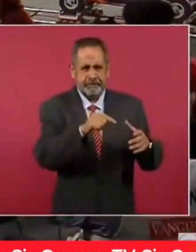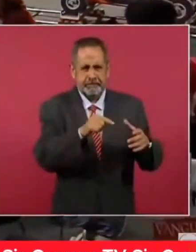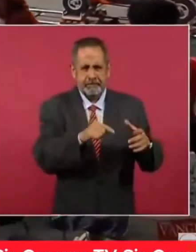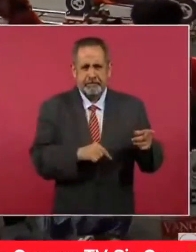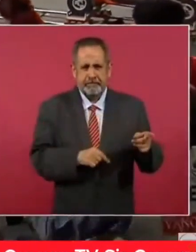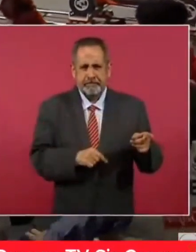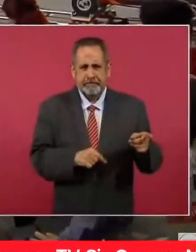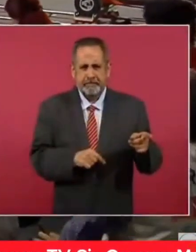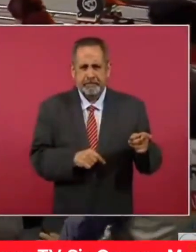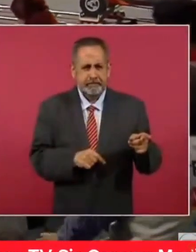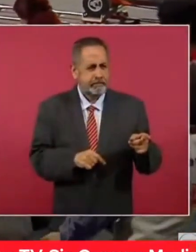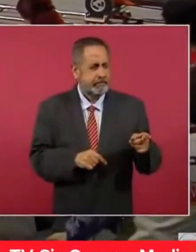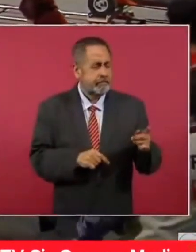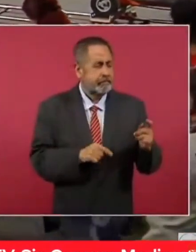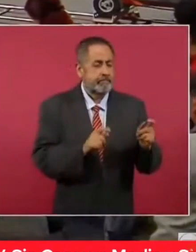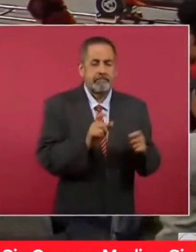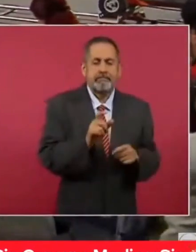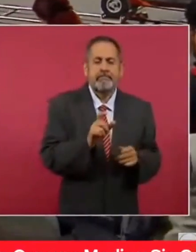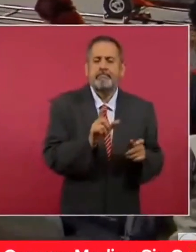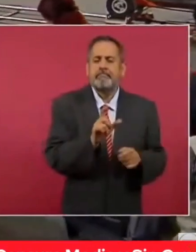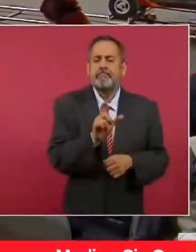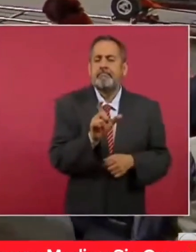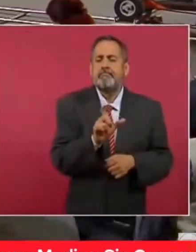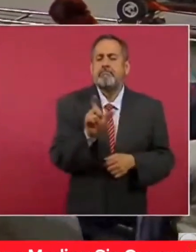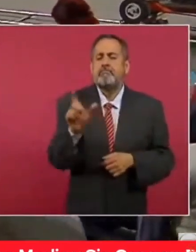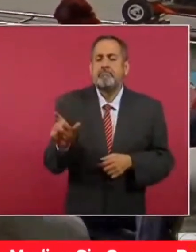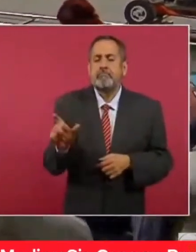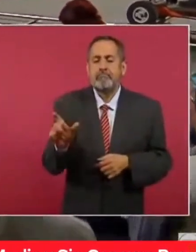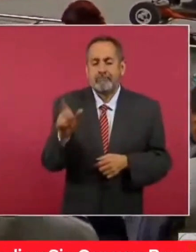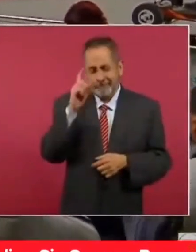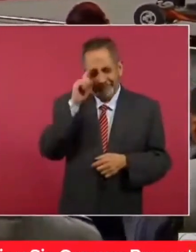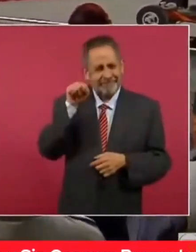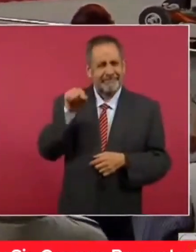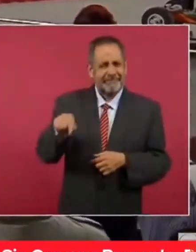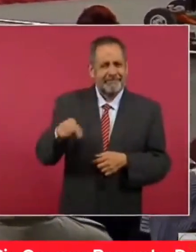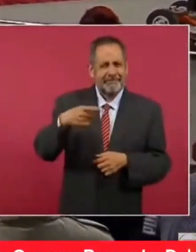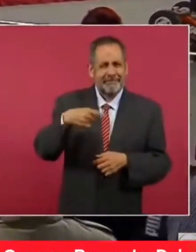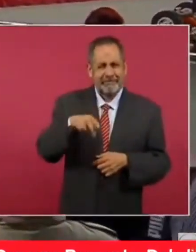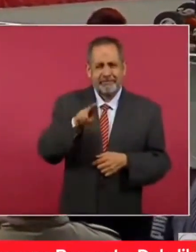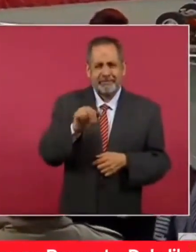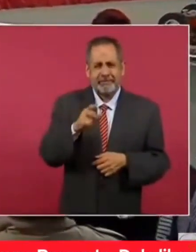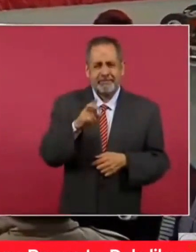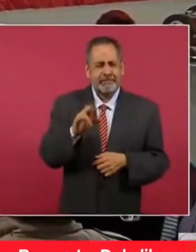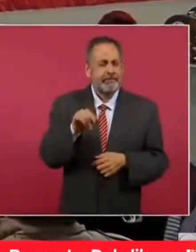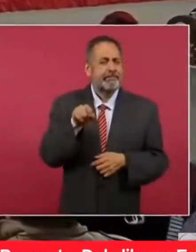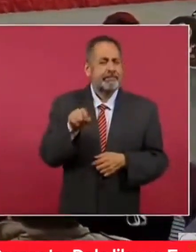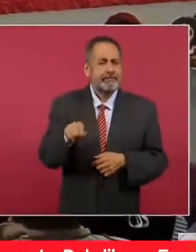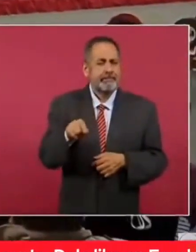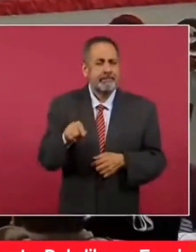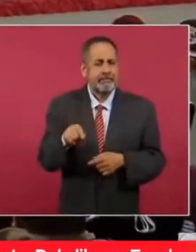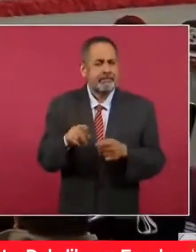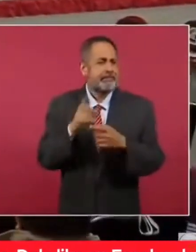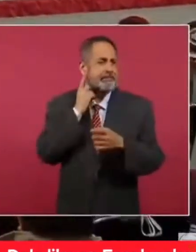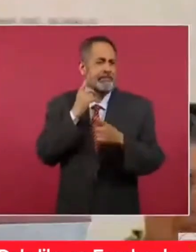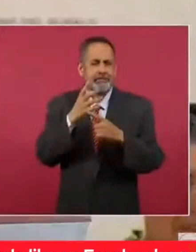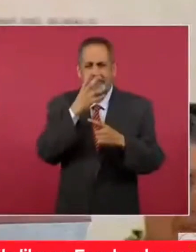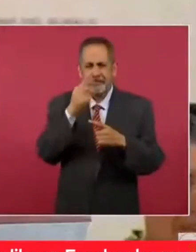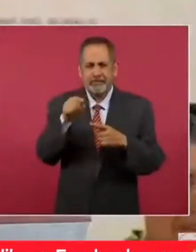le entrega personalmente a el diputado de Coyoacán.